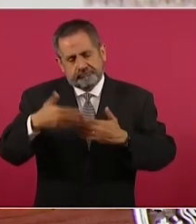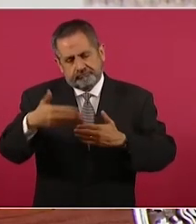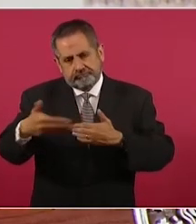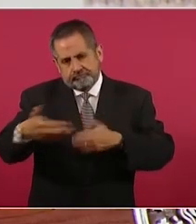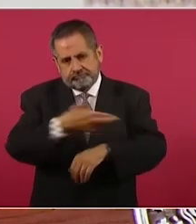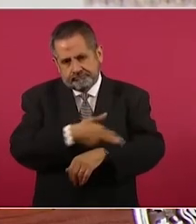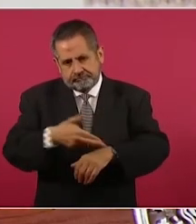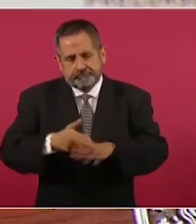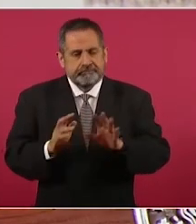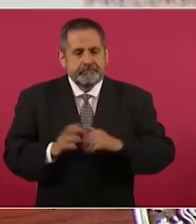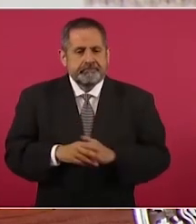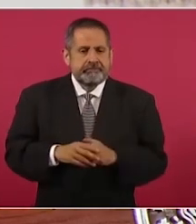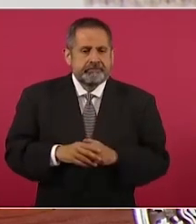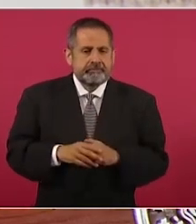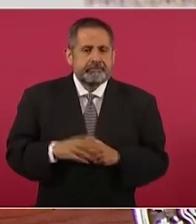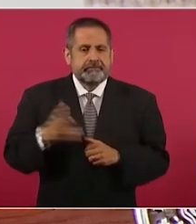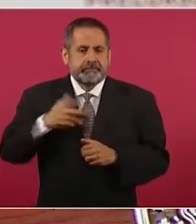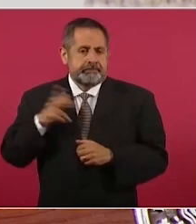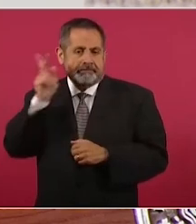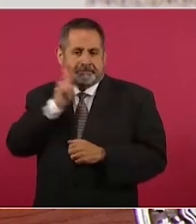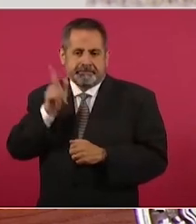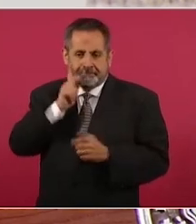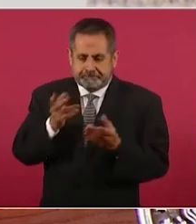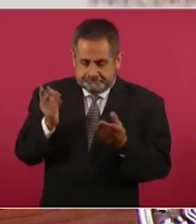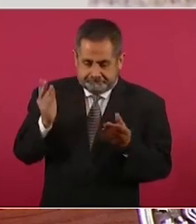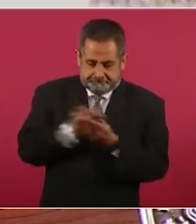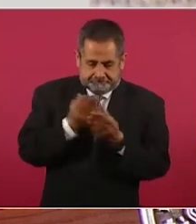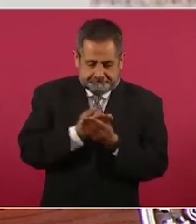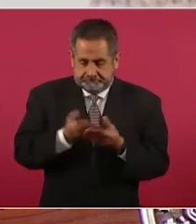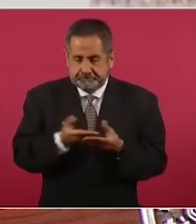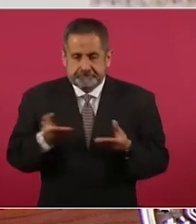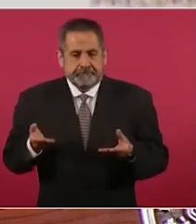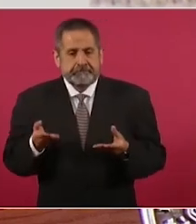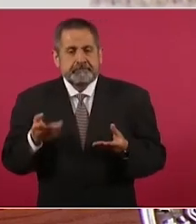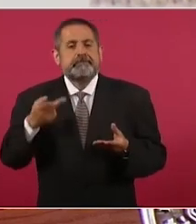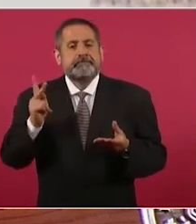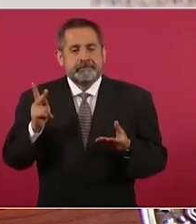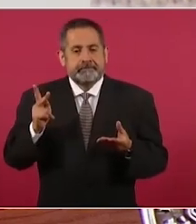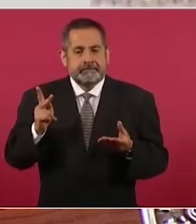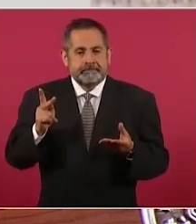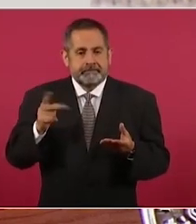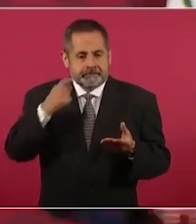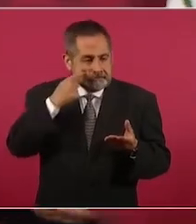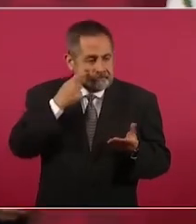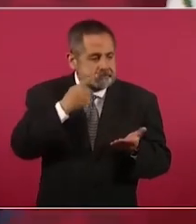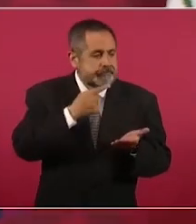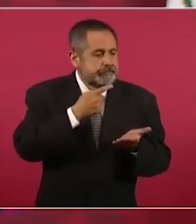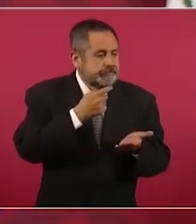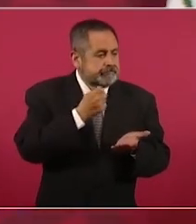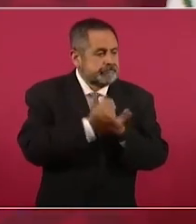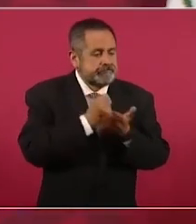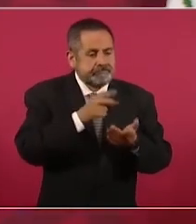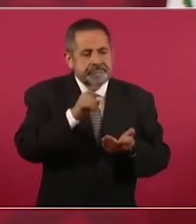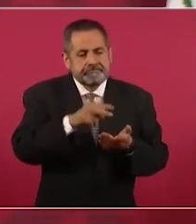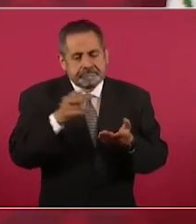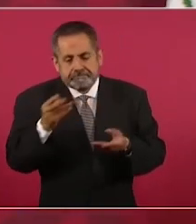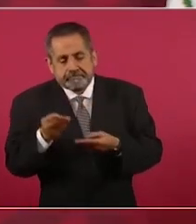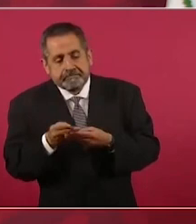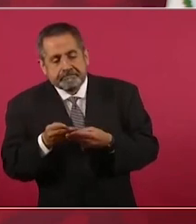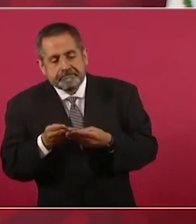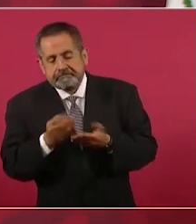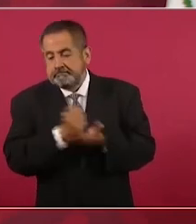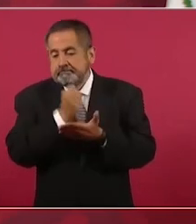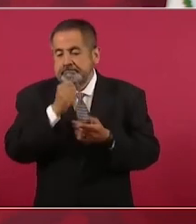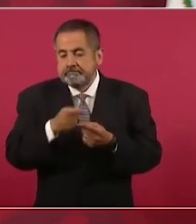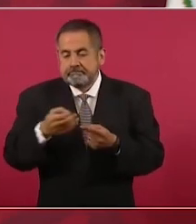y se pueden tener pruebas pero hay que certificar esas pruebas hay que